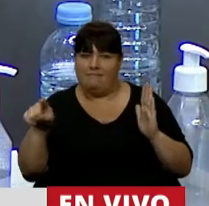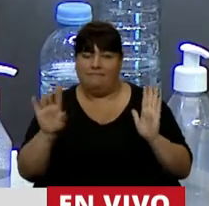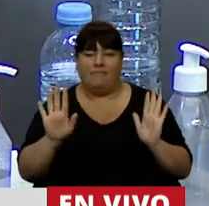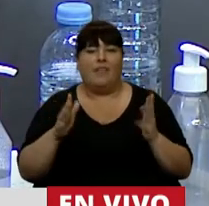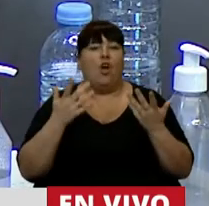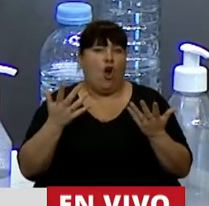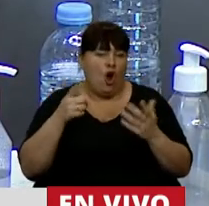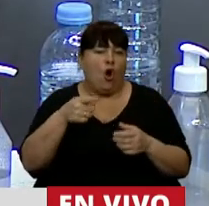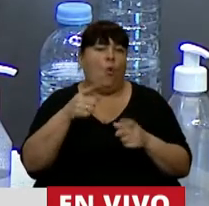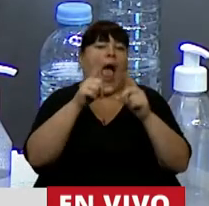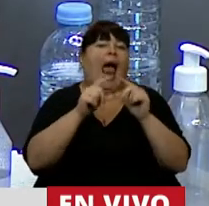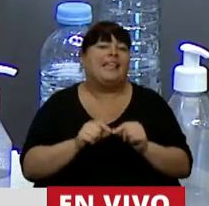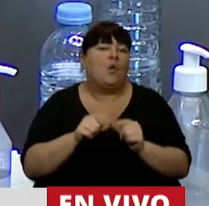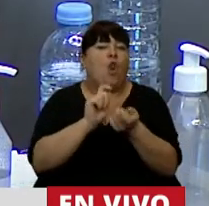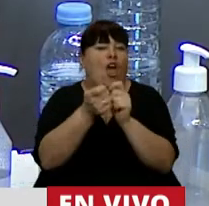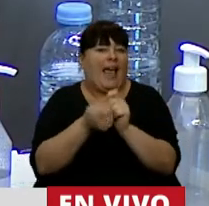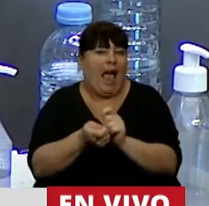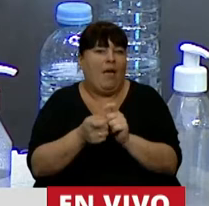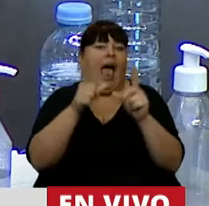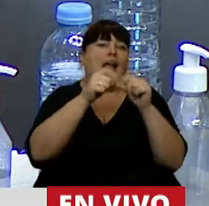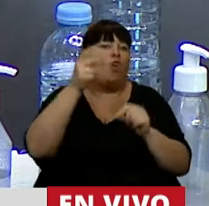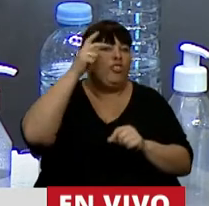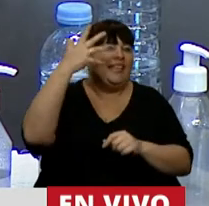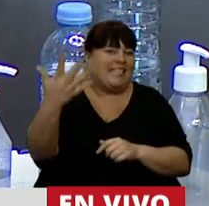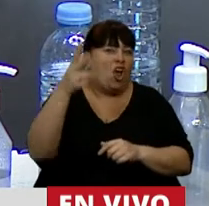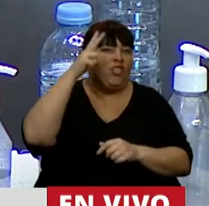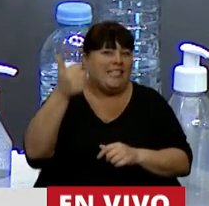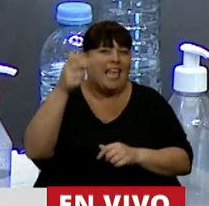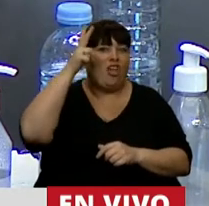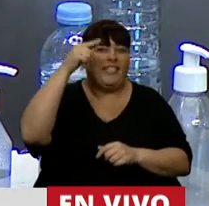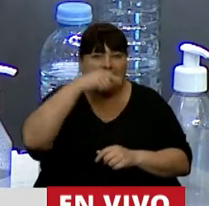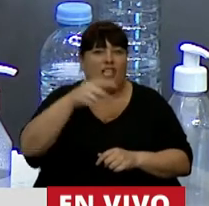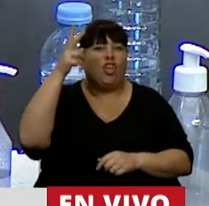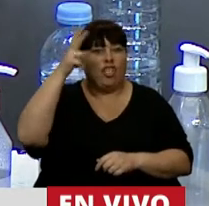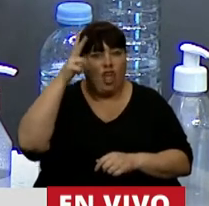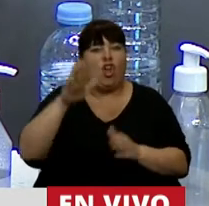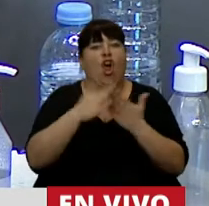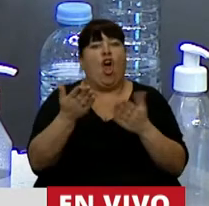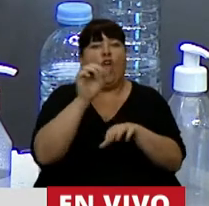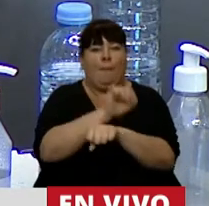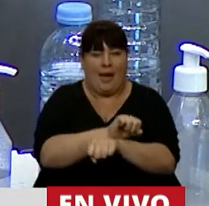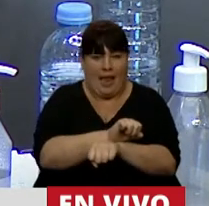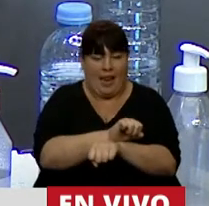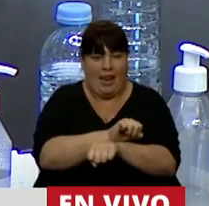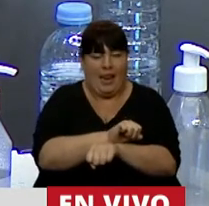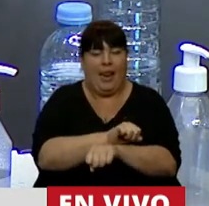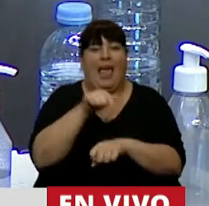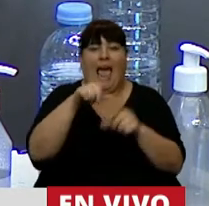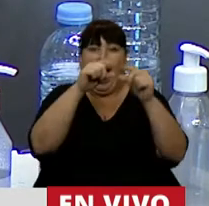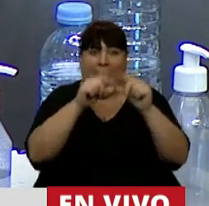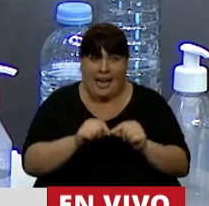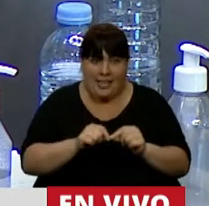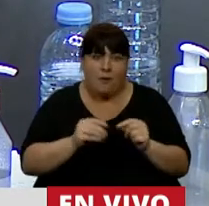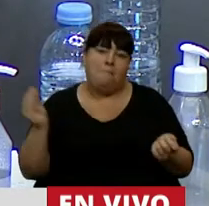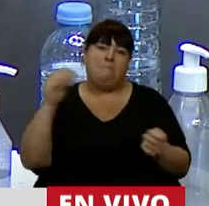Por supuesto, son los artículos que modifican el artículo 85, 86, 87 y 88 del Código Penal. En estos artículos